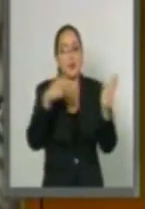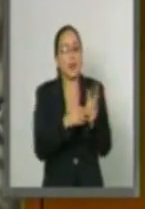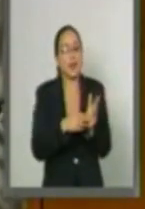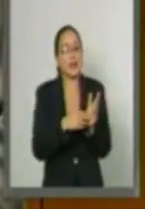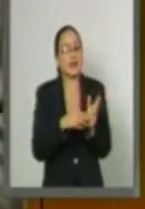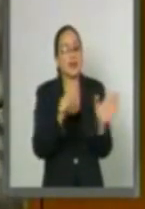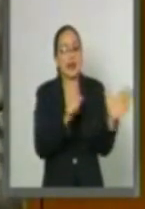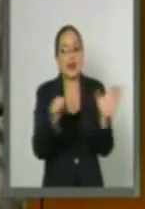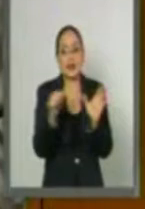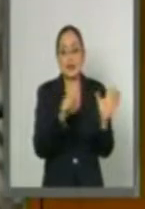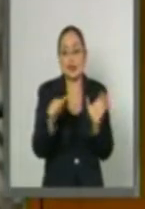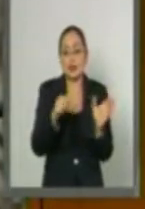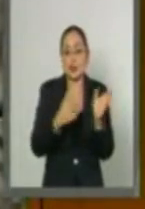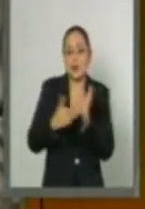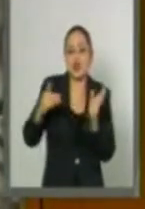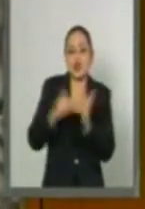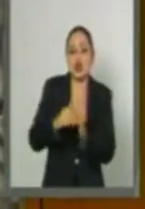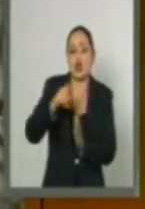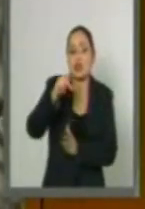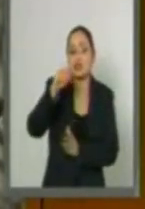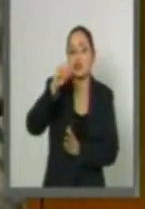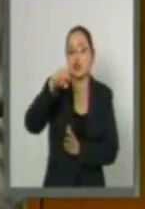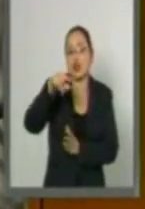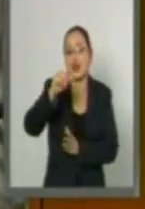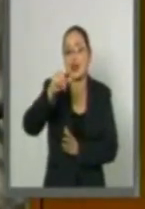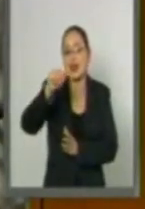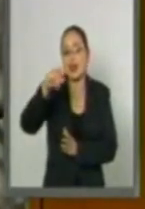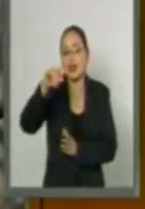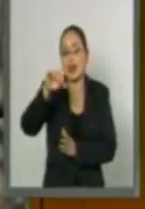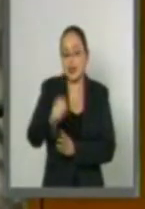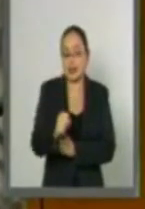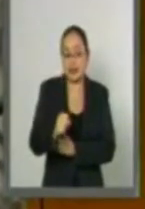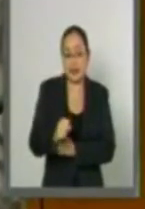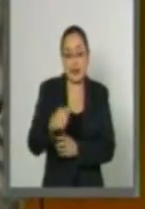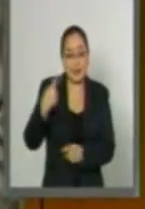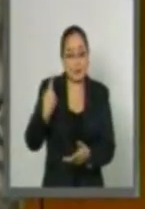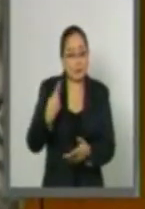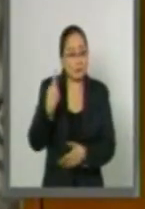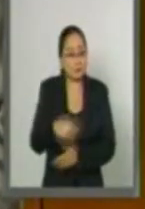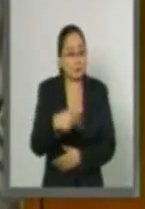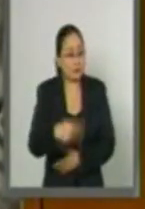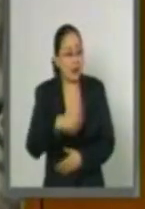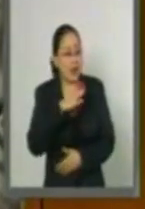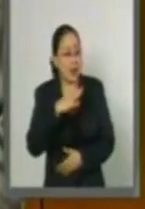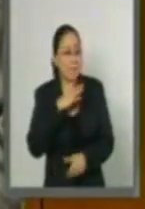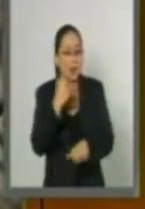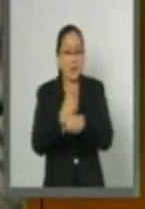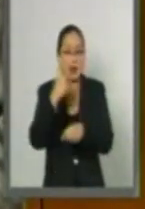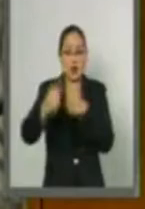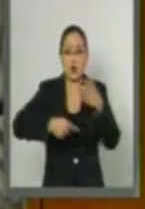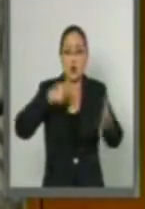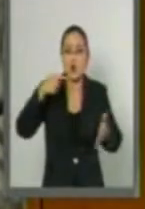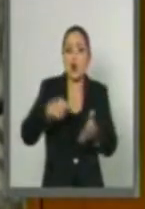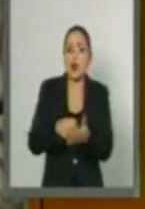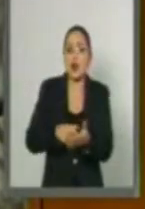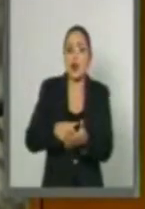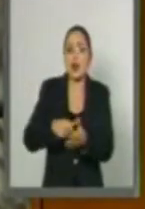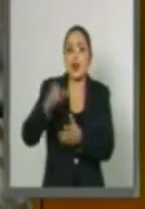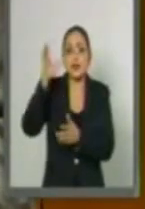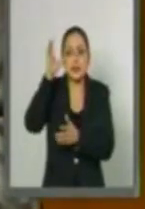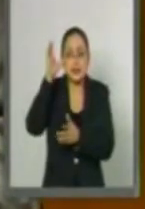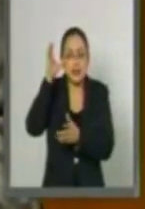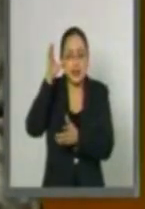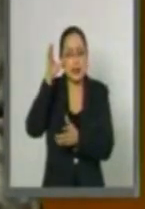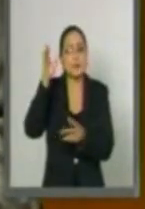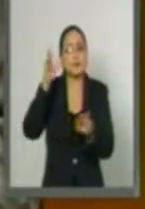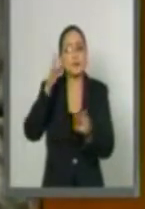millones de toneladas de miel, siendo los principales productores, en primer lugar, China, con